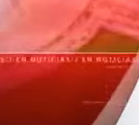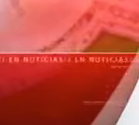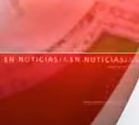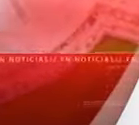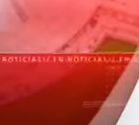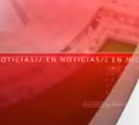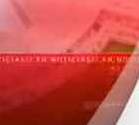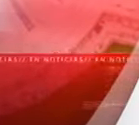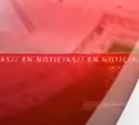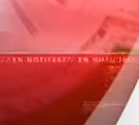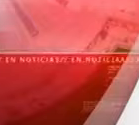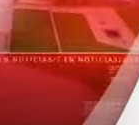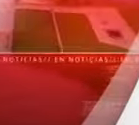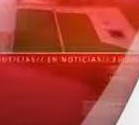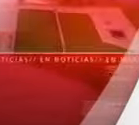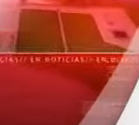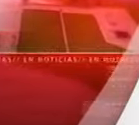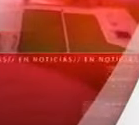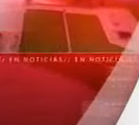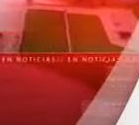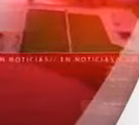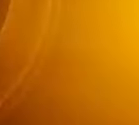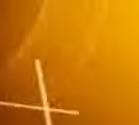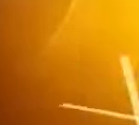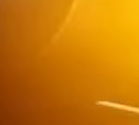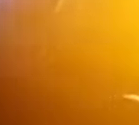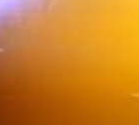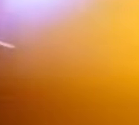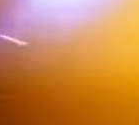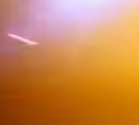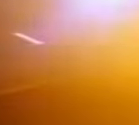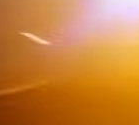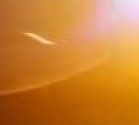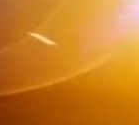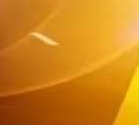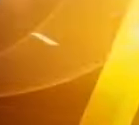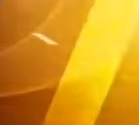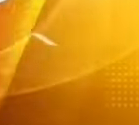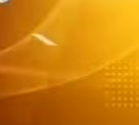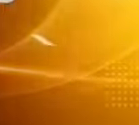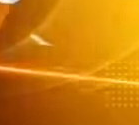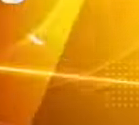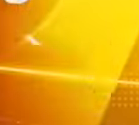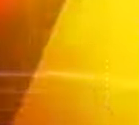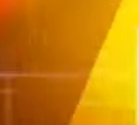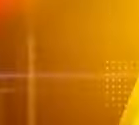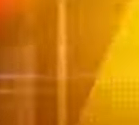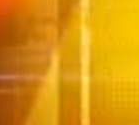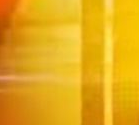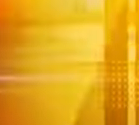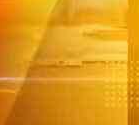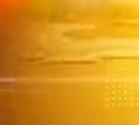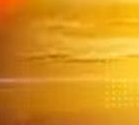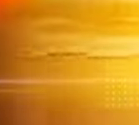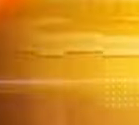Contra el COVID-19. Un mensaje del Ministerio de Salud Pública.